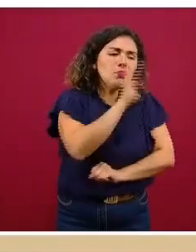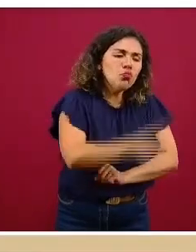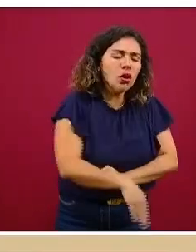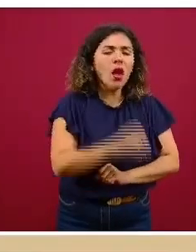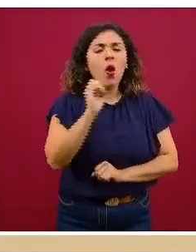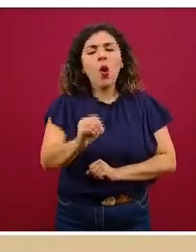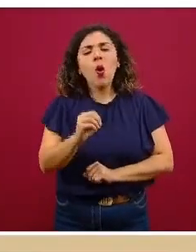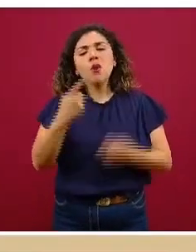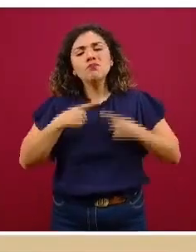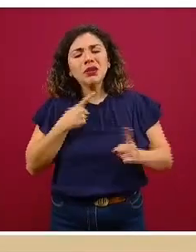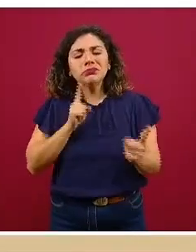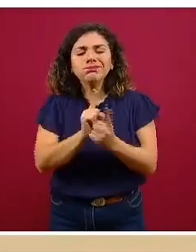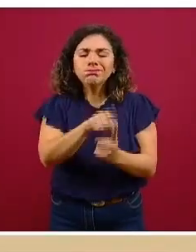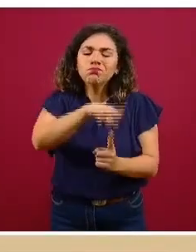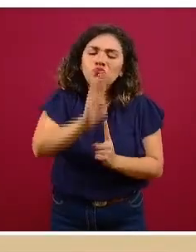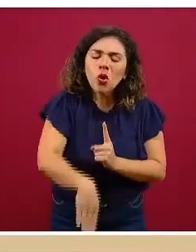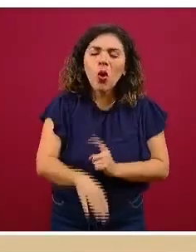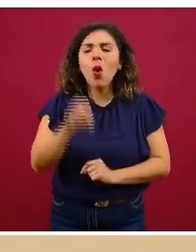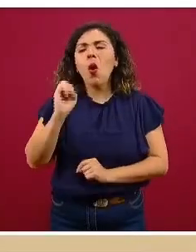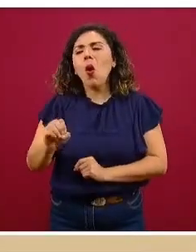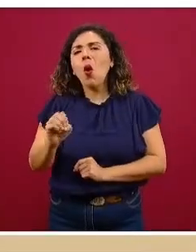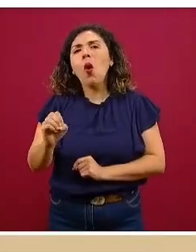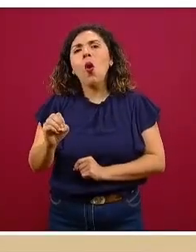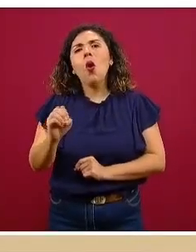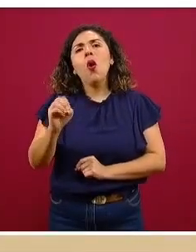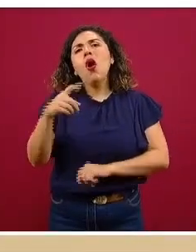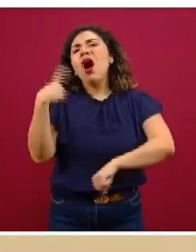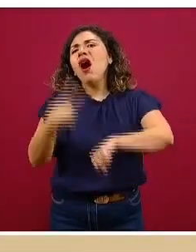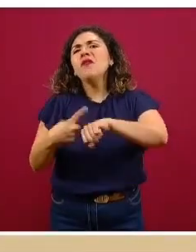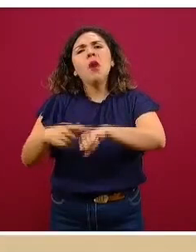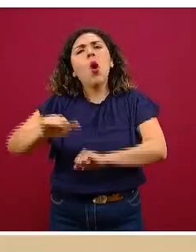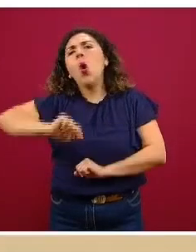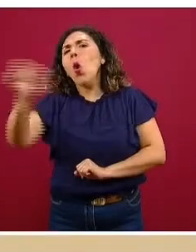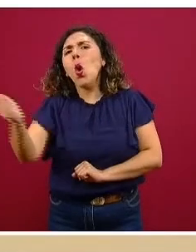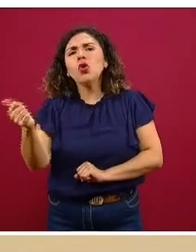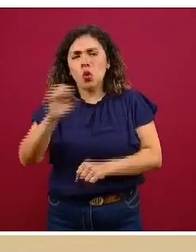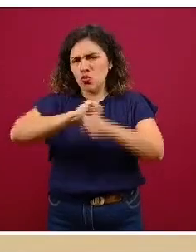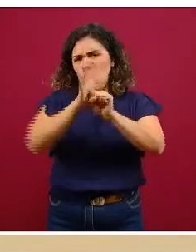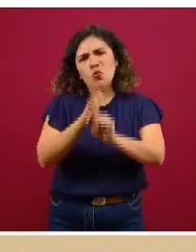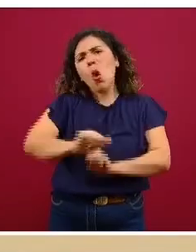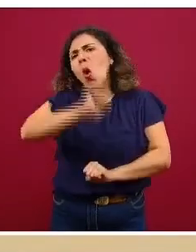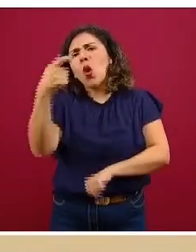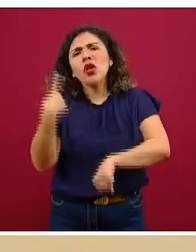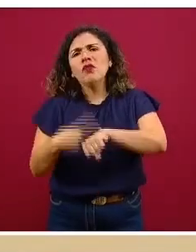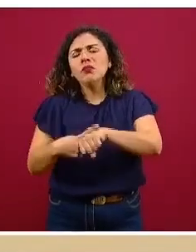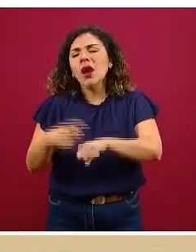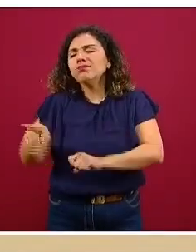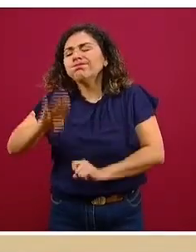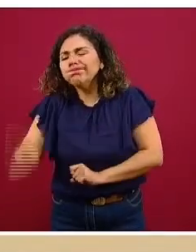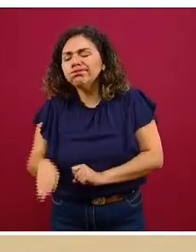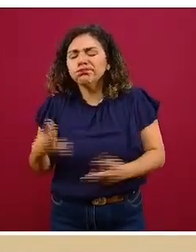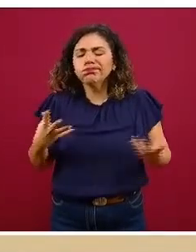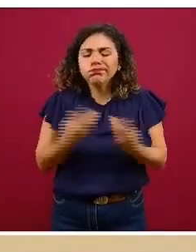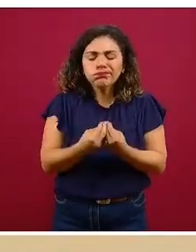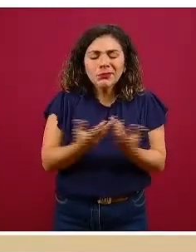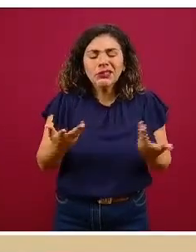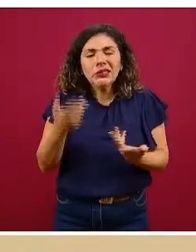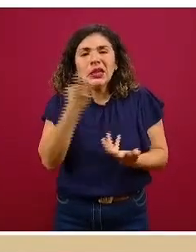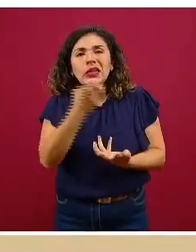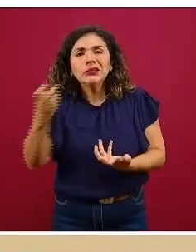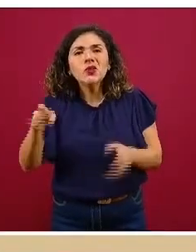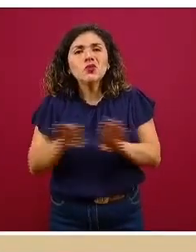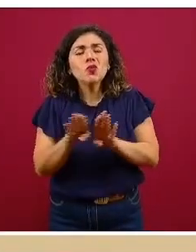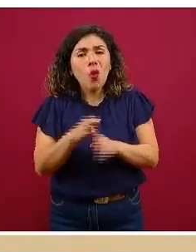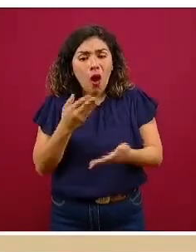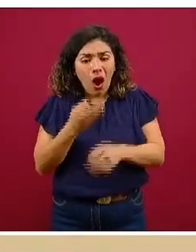alguna persona a causa del coronavirus o no a causa del coronavirus. Sin embargo, hay un periodo de duelo, ya que en este periodo el